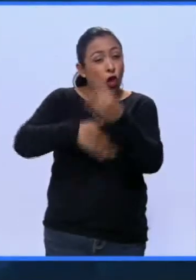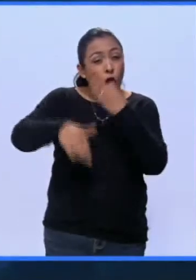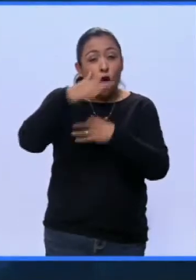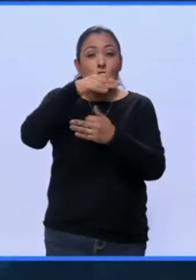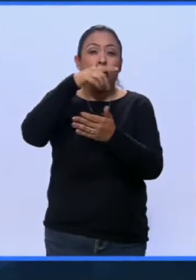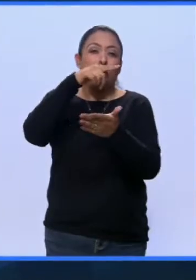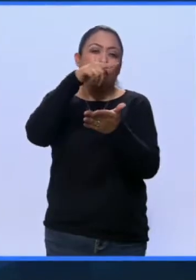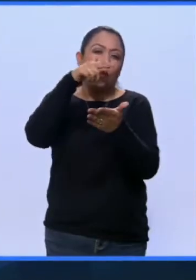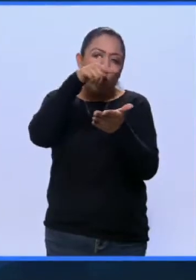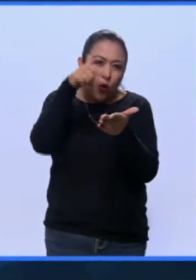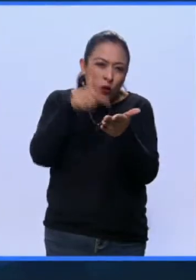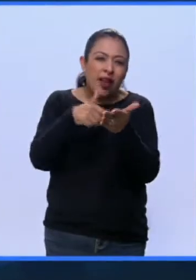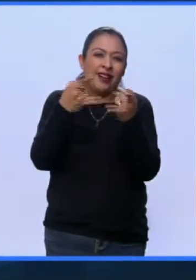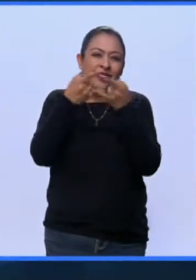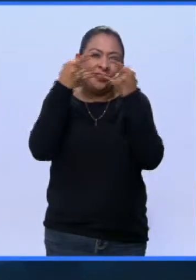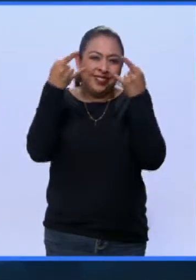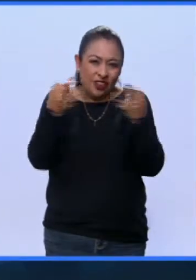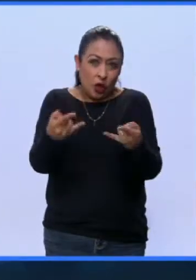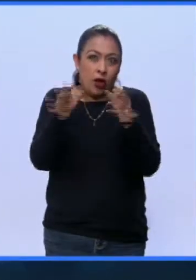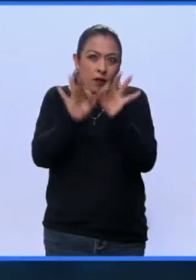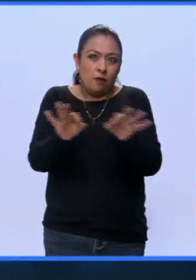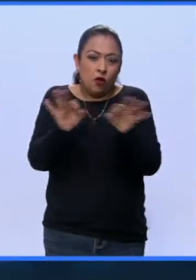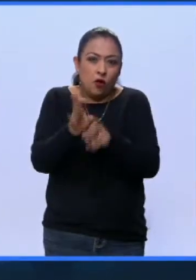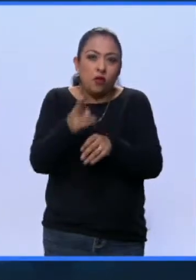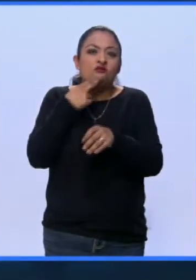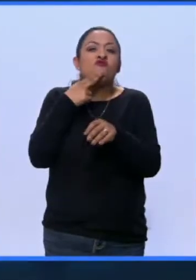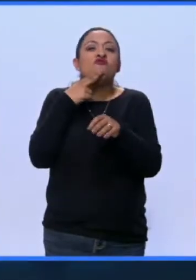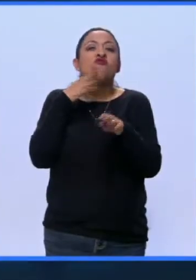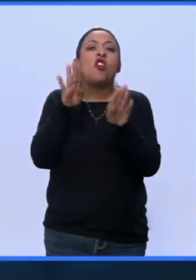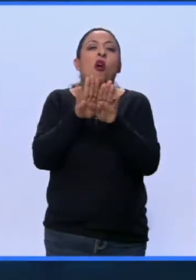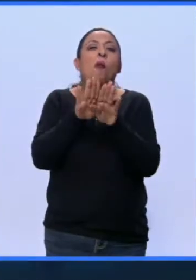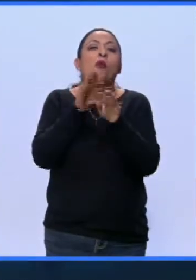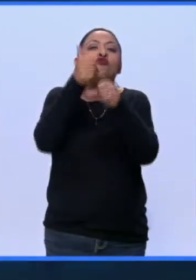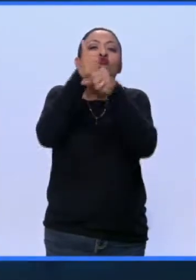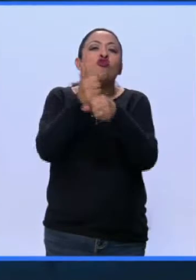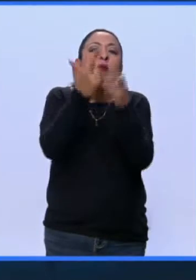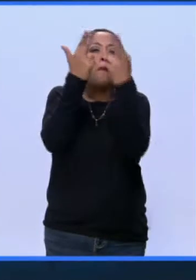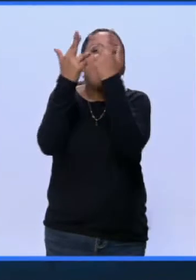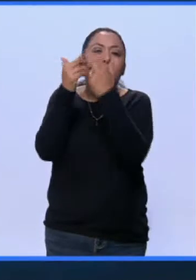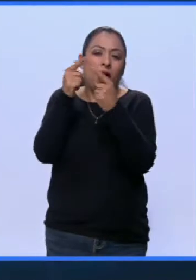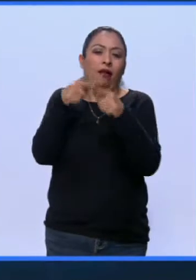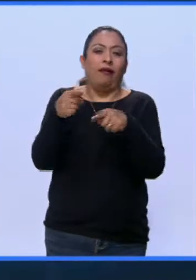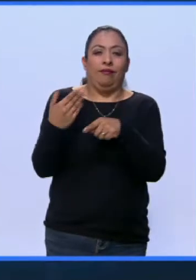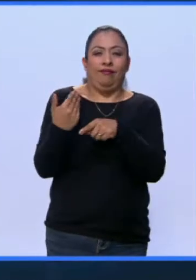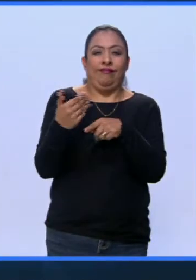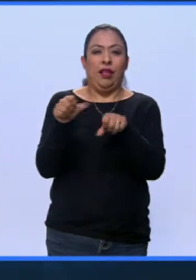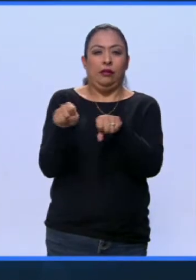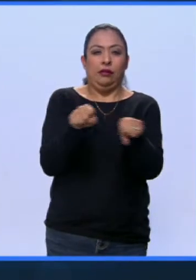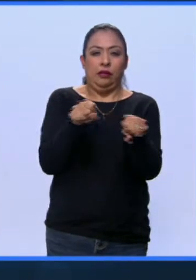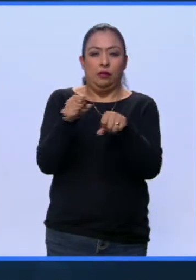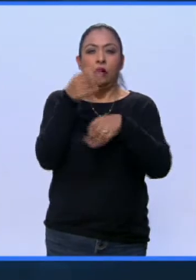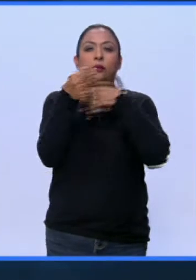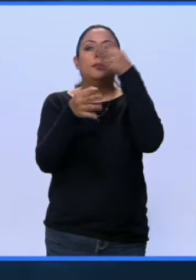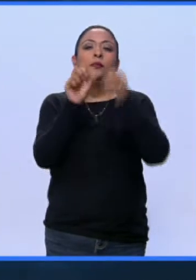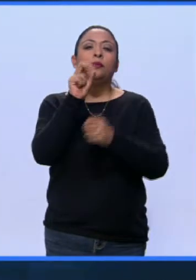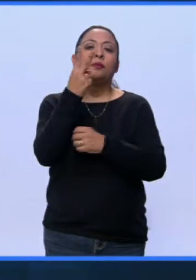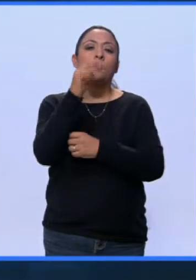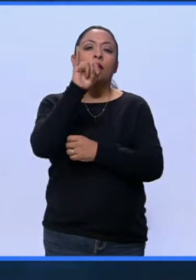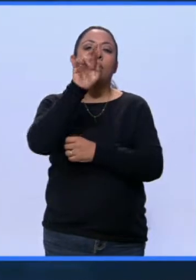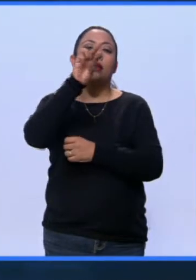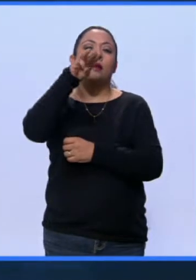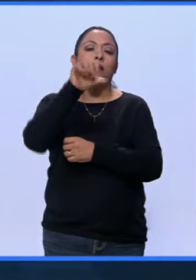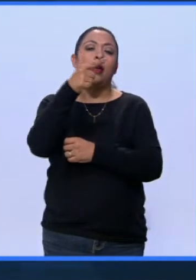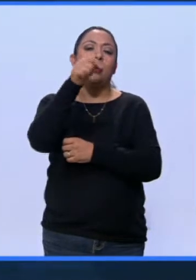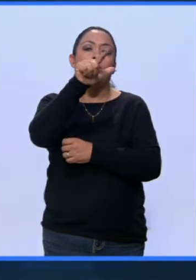monumentos históricos que se dañaron con los recientes sismos. Noticias 22, Irma